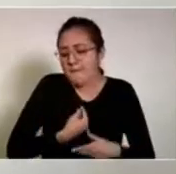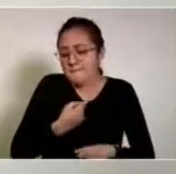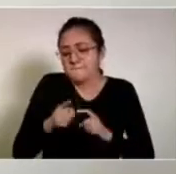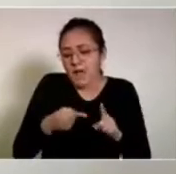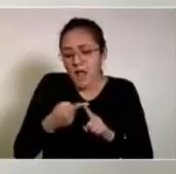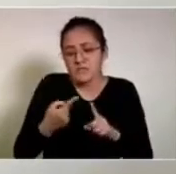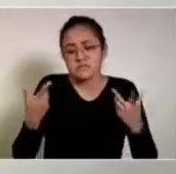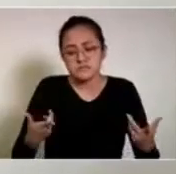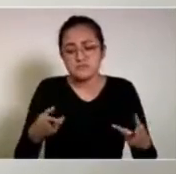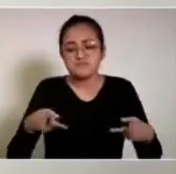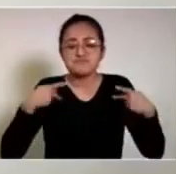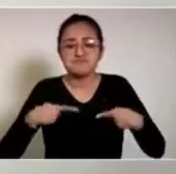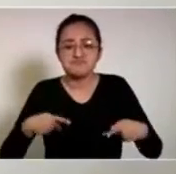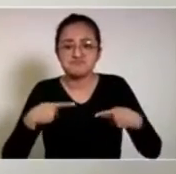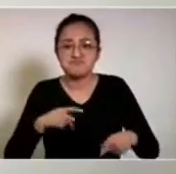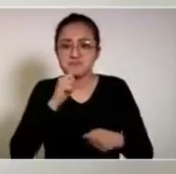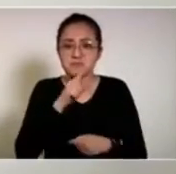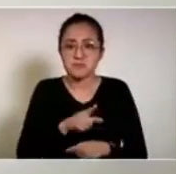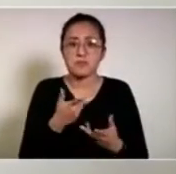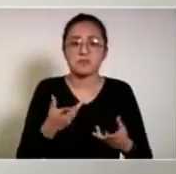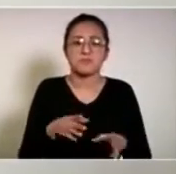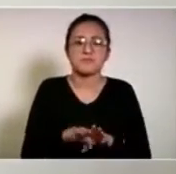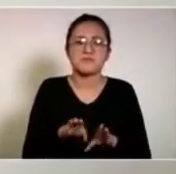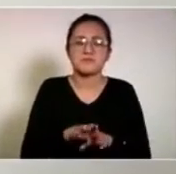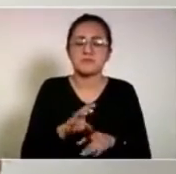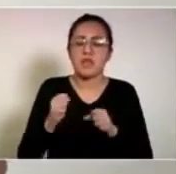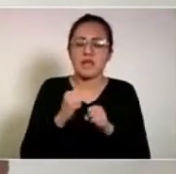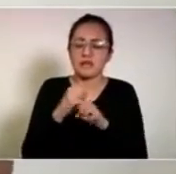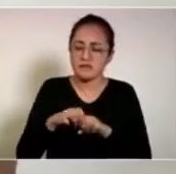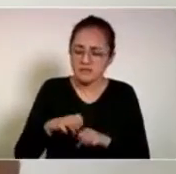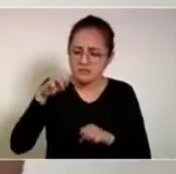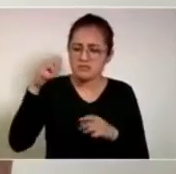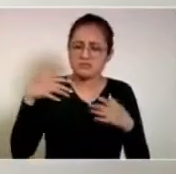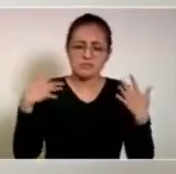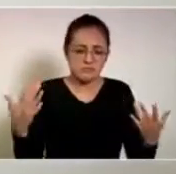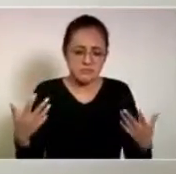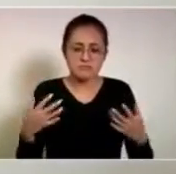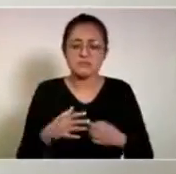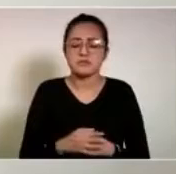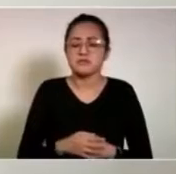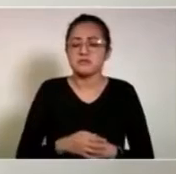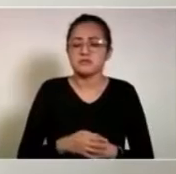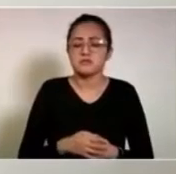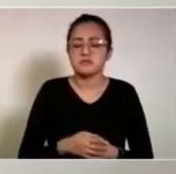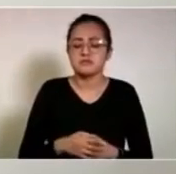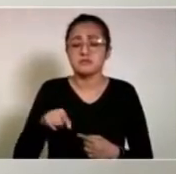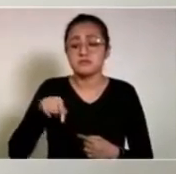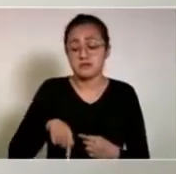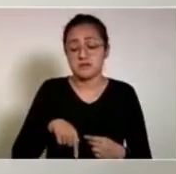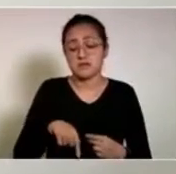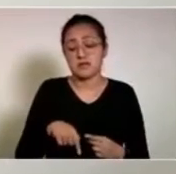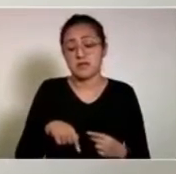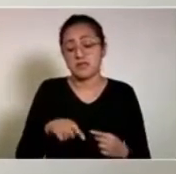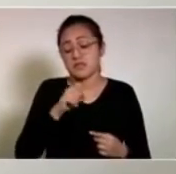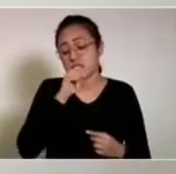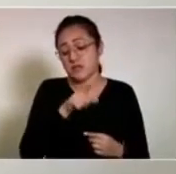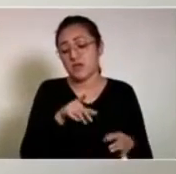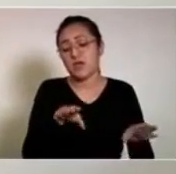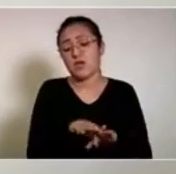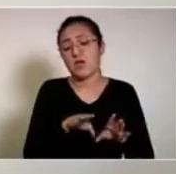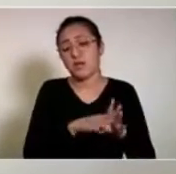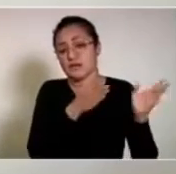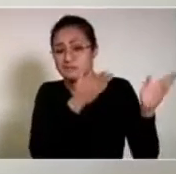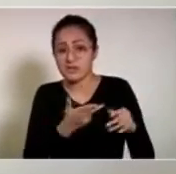de si es una persona añosa y del estado en el que lleguen a los